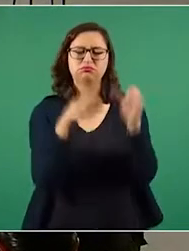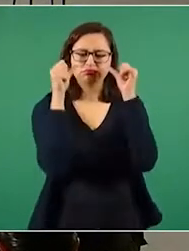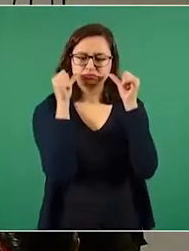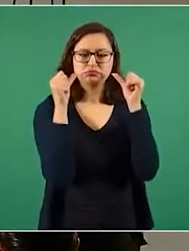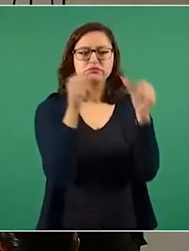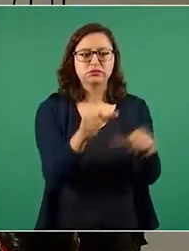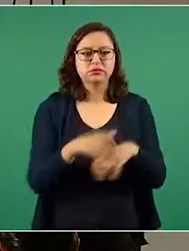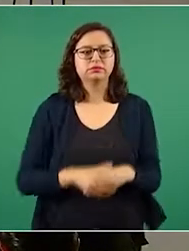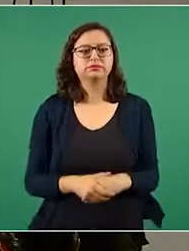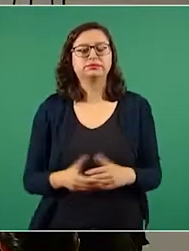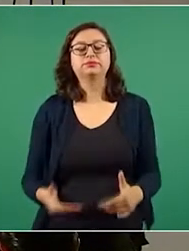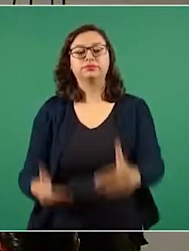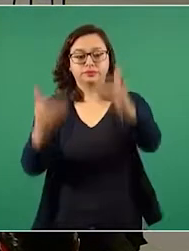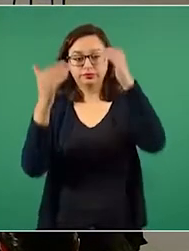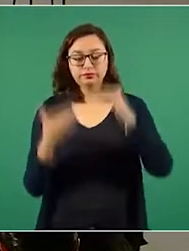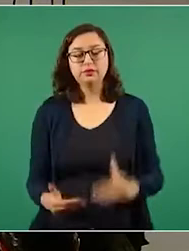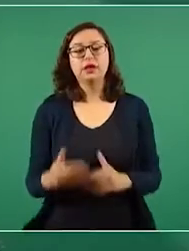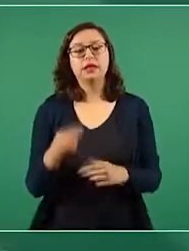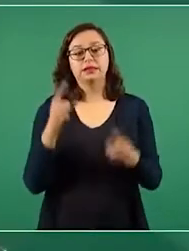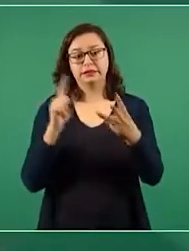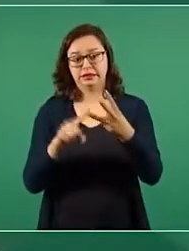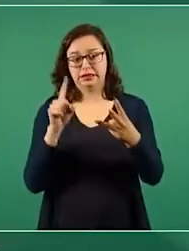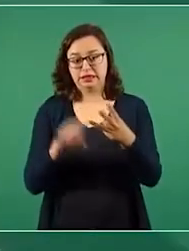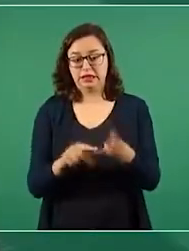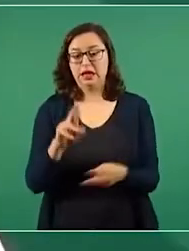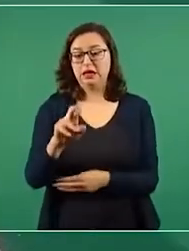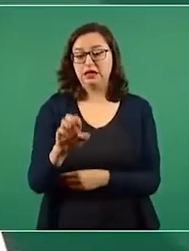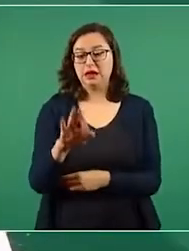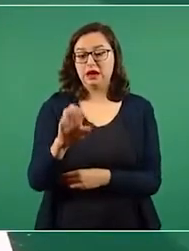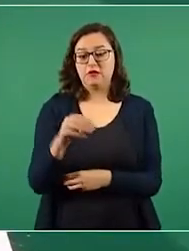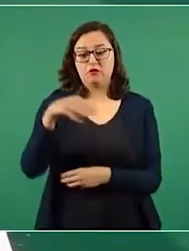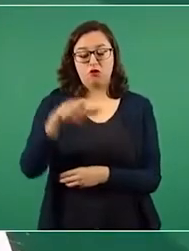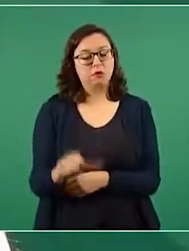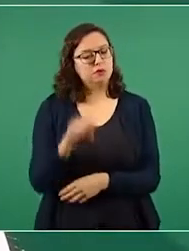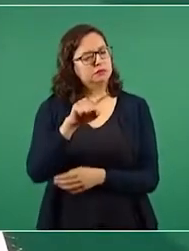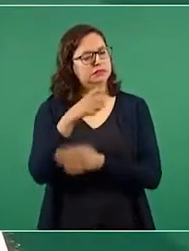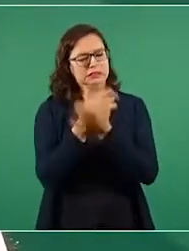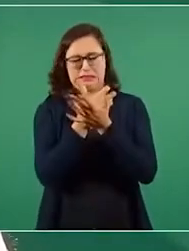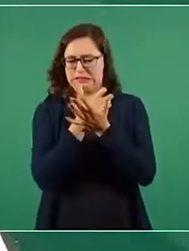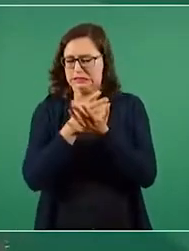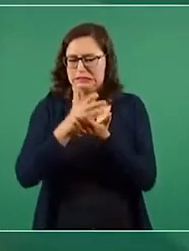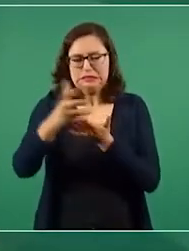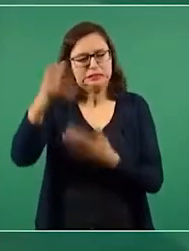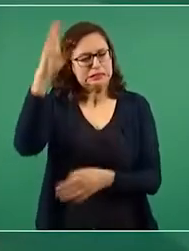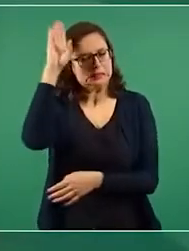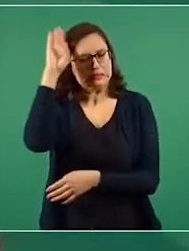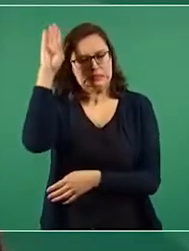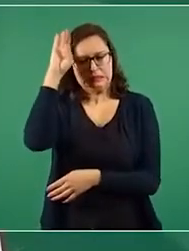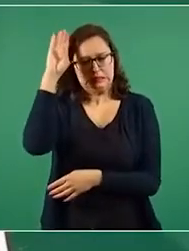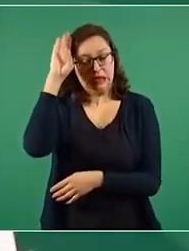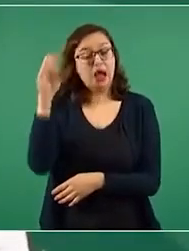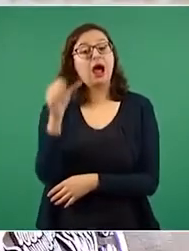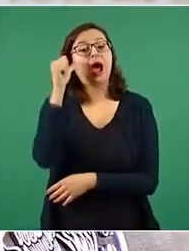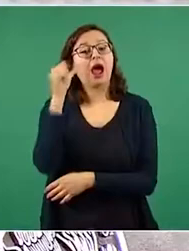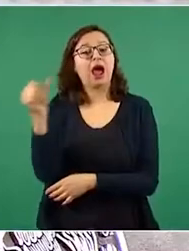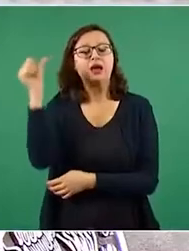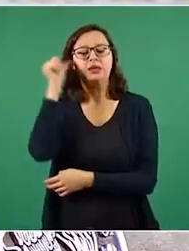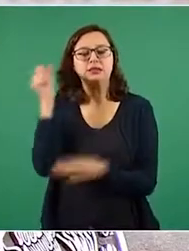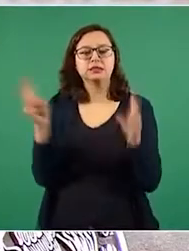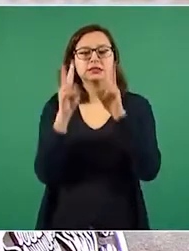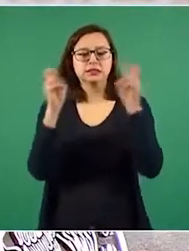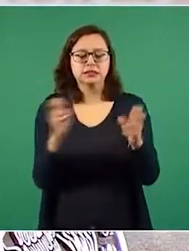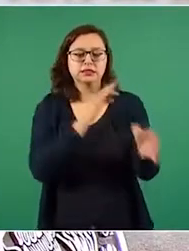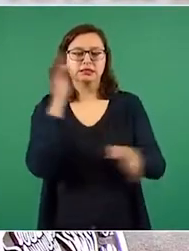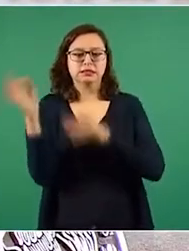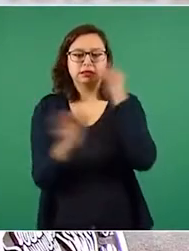dice, portada del Reforma, cae en el amarillismo. En la portada de ayer, la nota principal